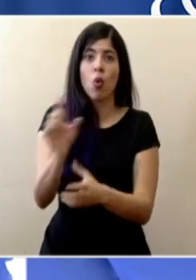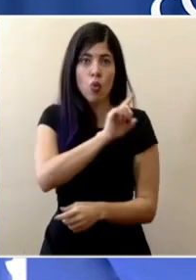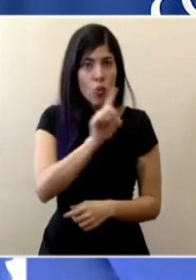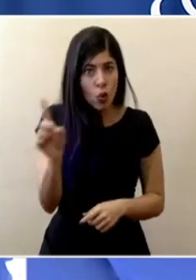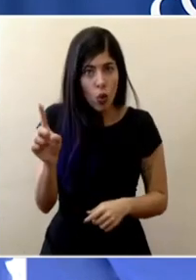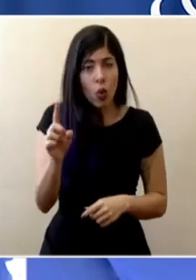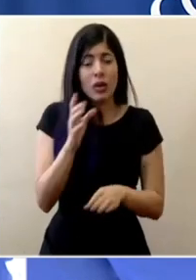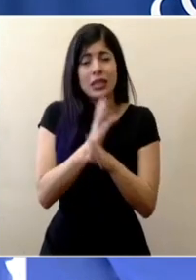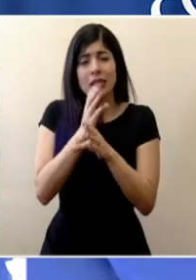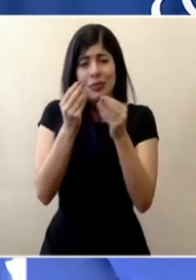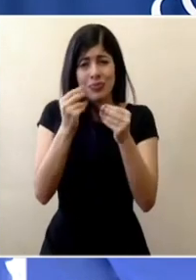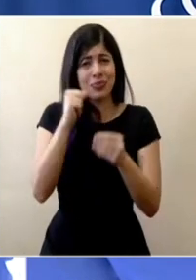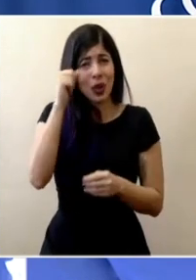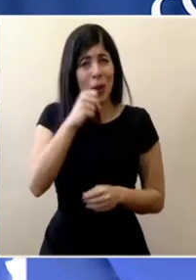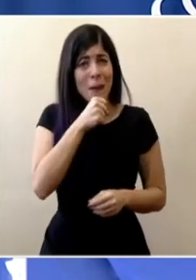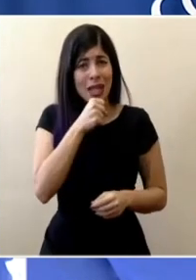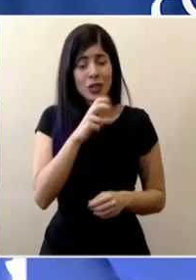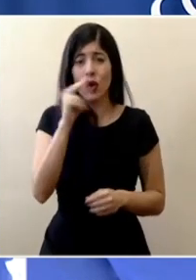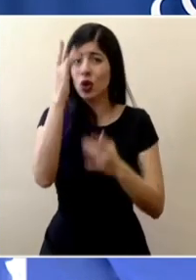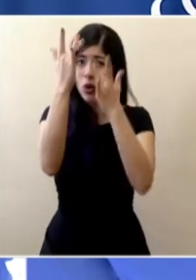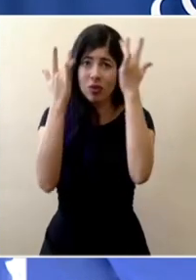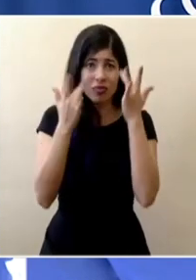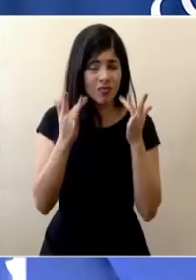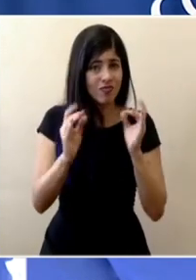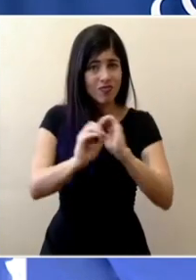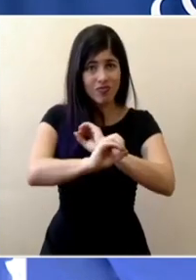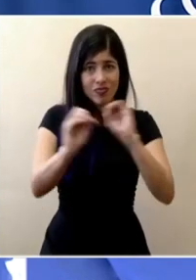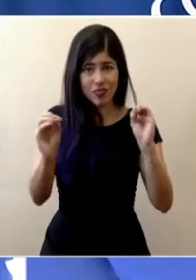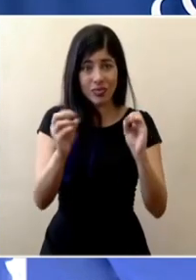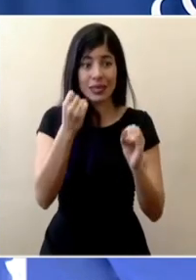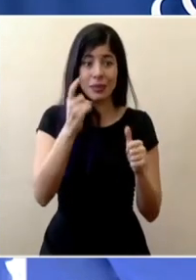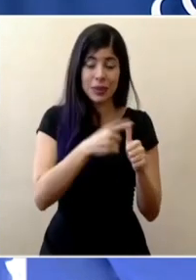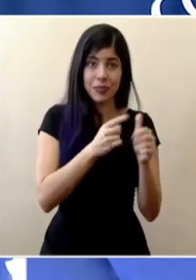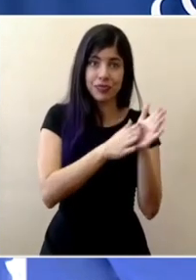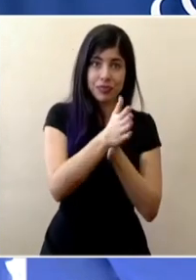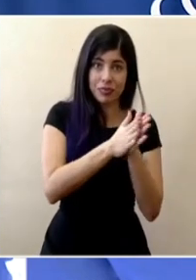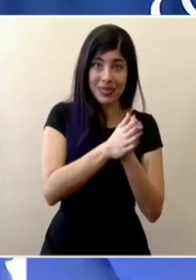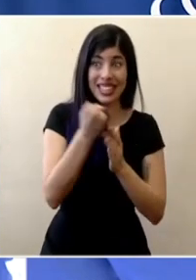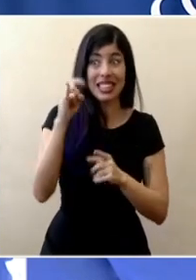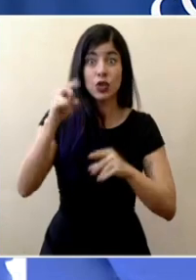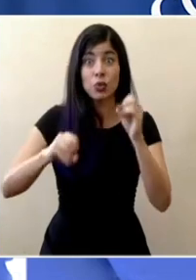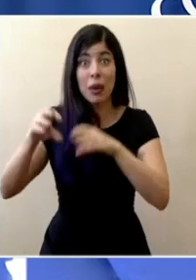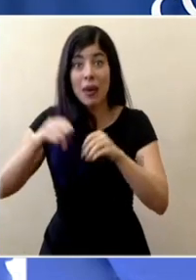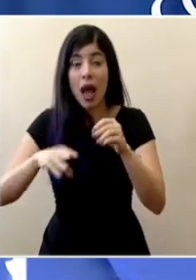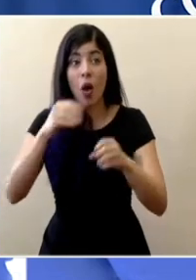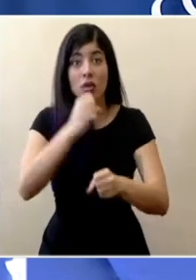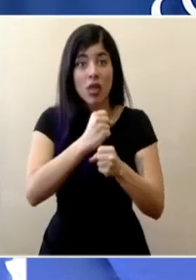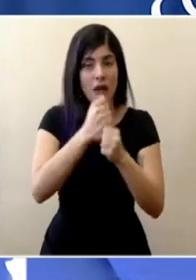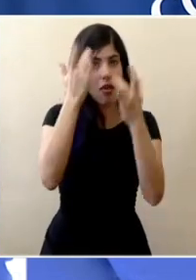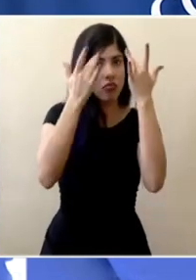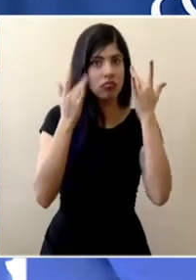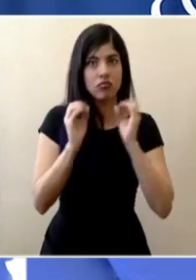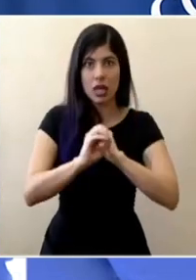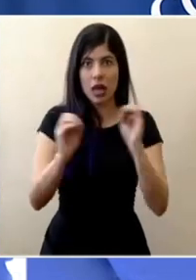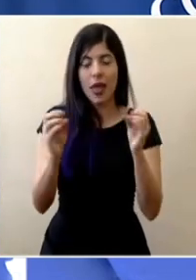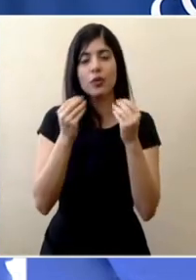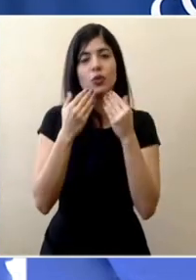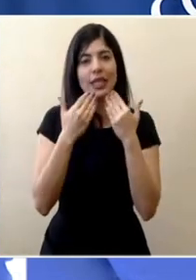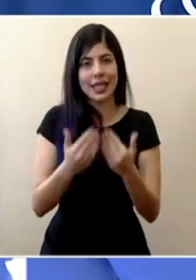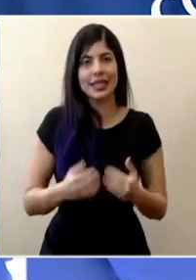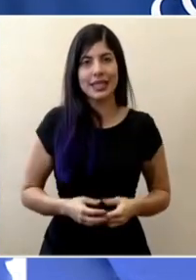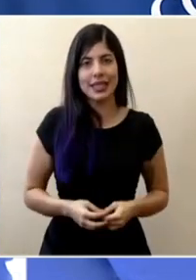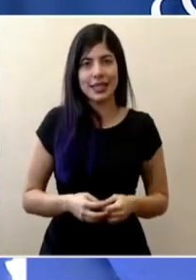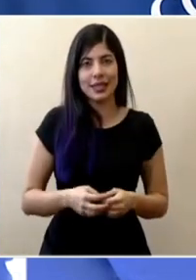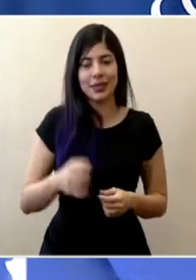Cuidemos mucho a los adultos mayores. No nos soquemos la cara si no nos la damos las manos cuando vayamos al supermercado o a trabajar. Muchas gracias.